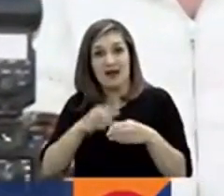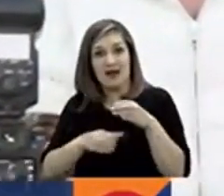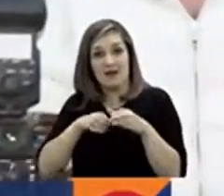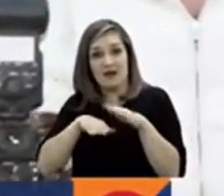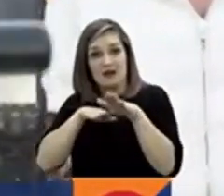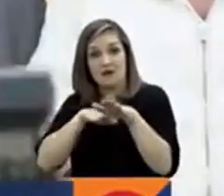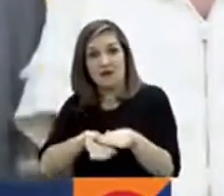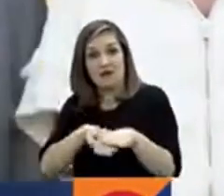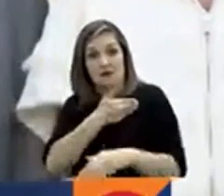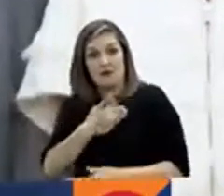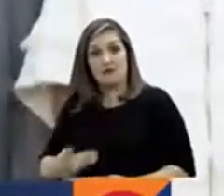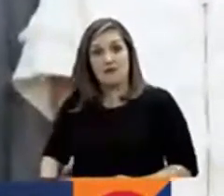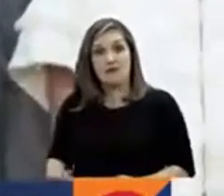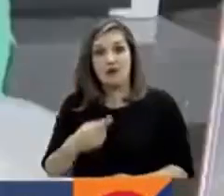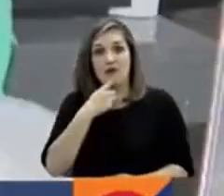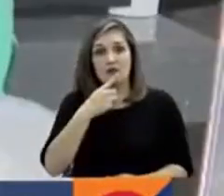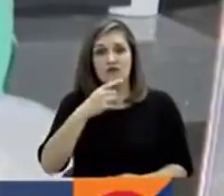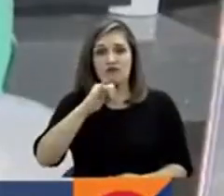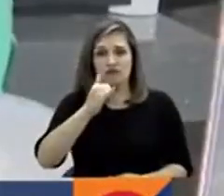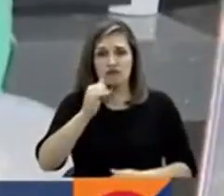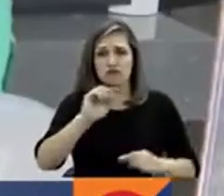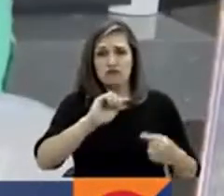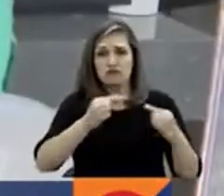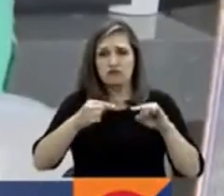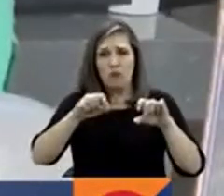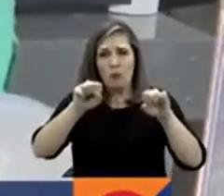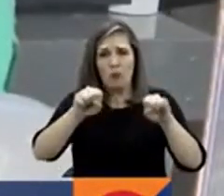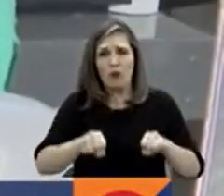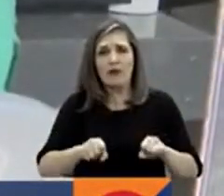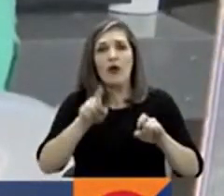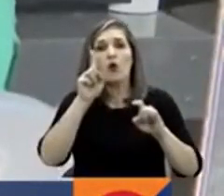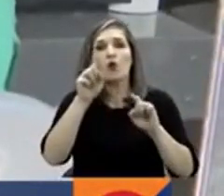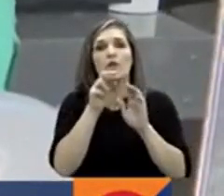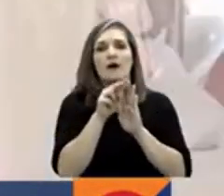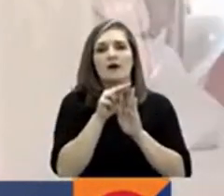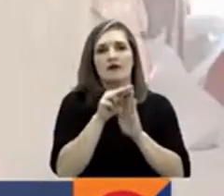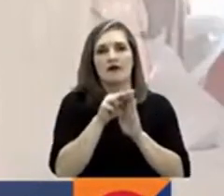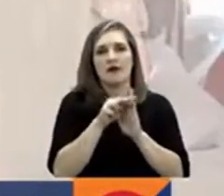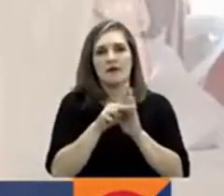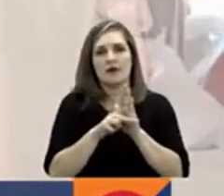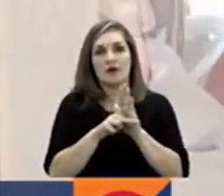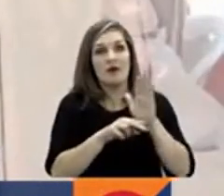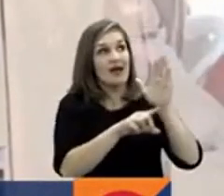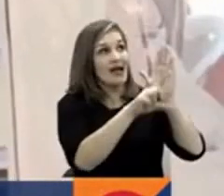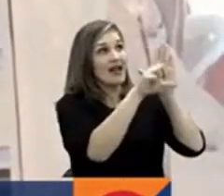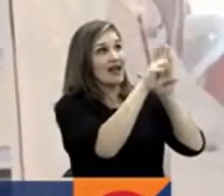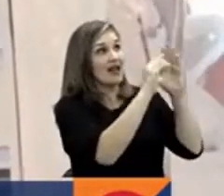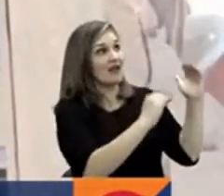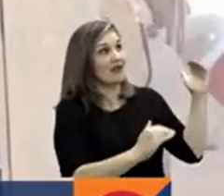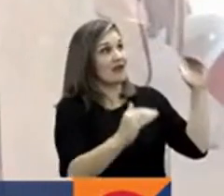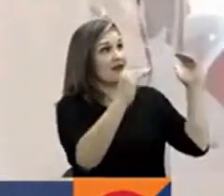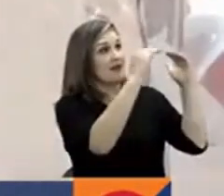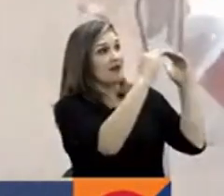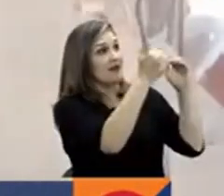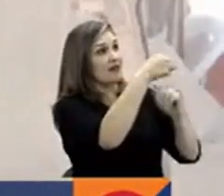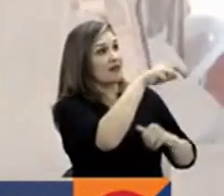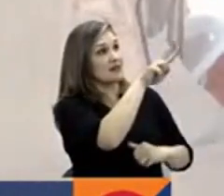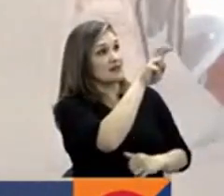aseguró que el proyecto puede ser discutido al ser una reglamentación a la ley estatutaria 1751.